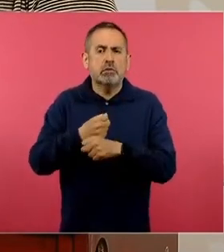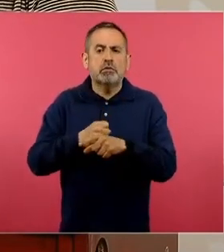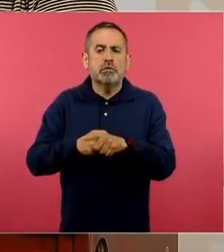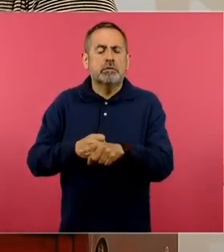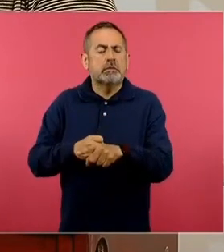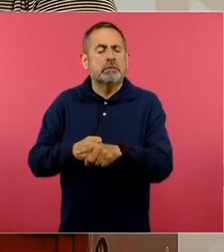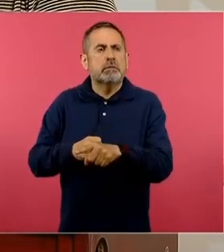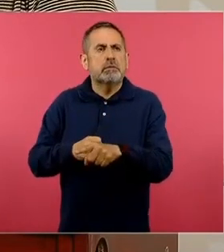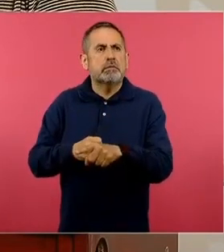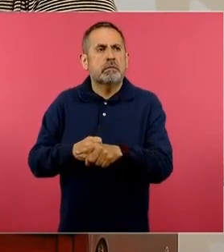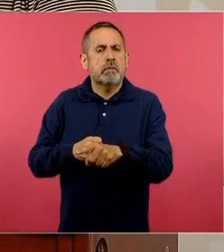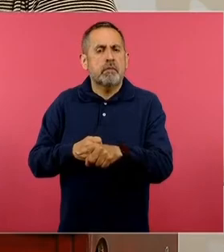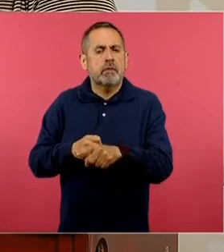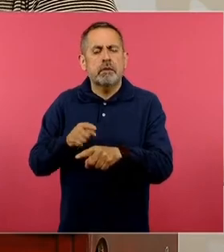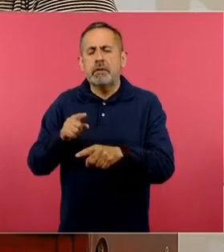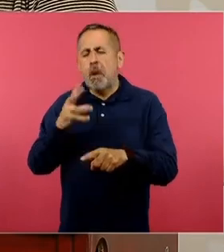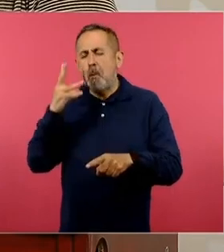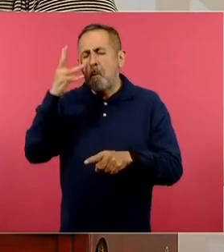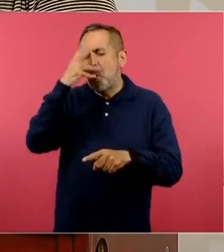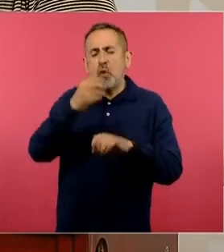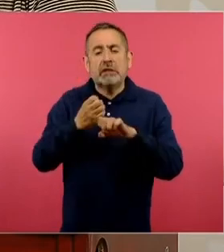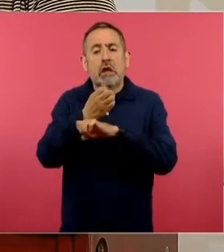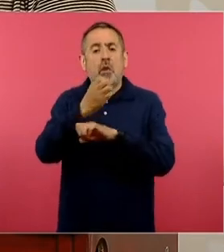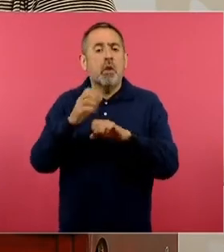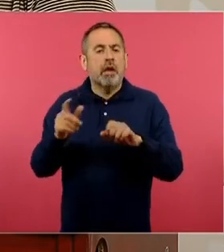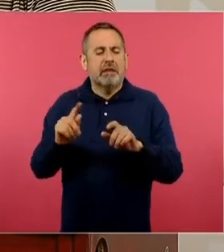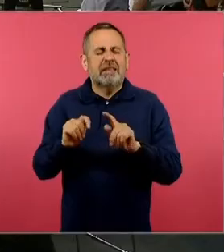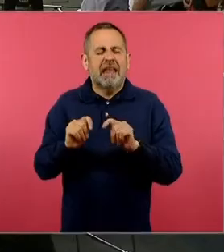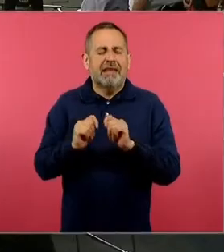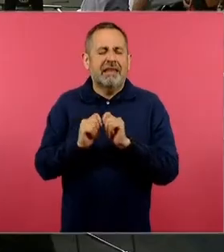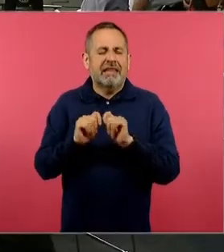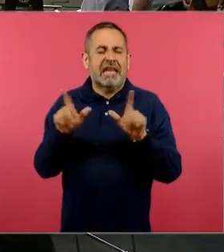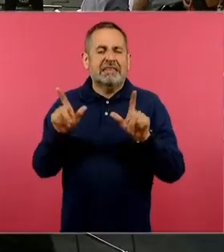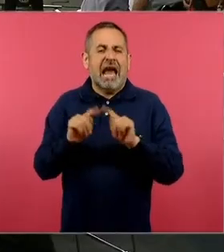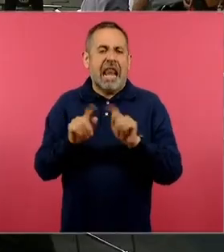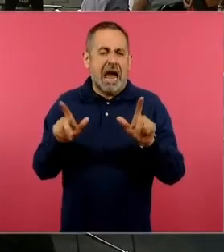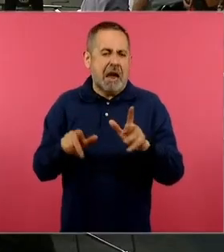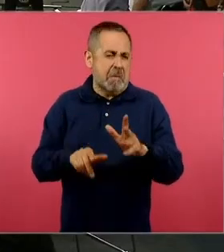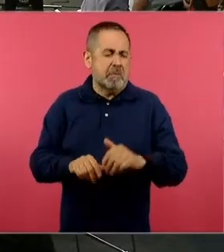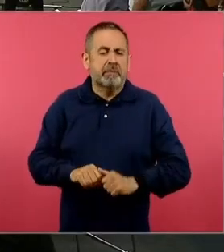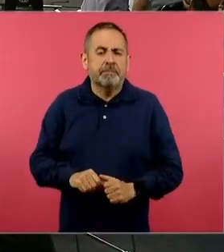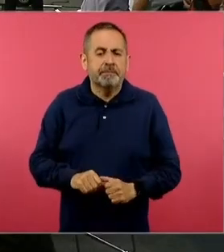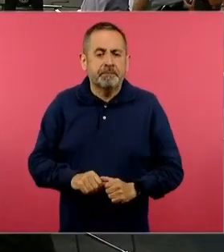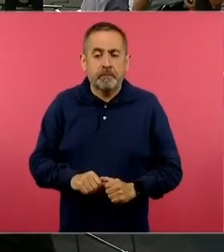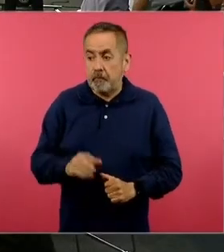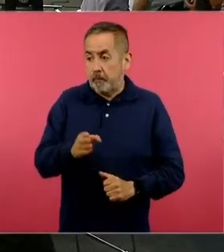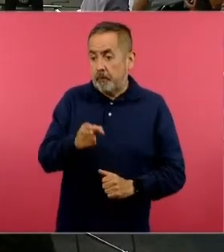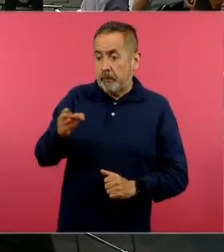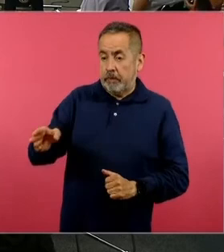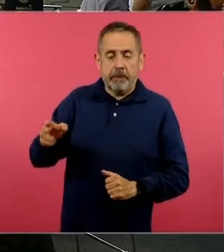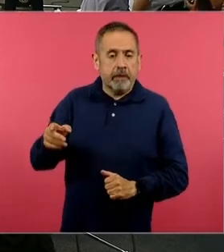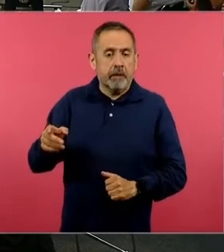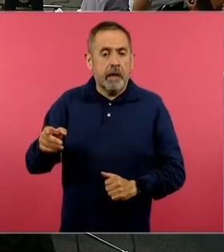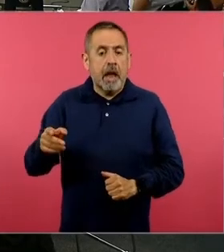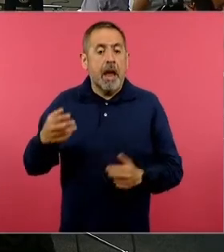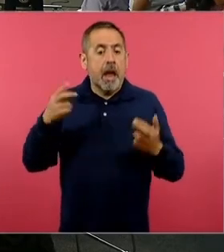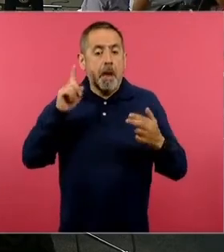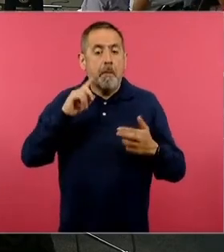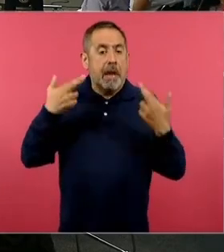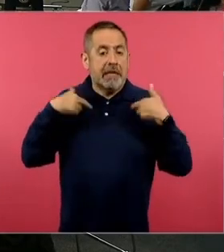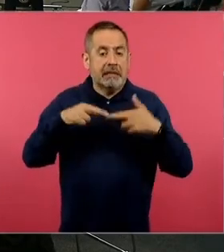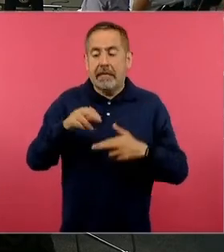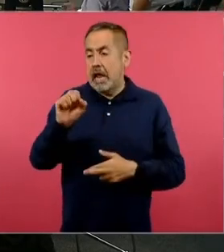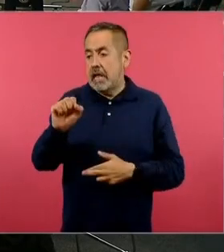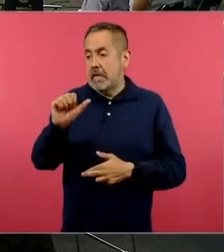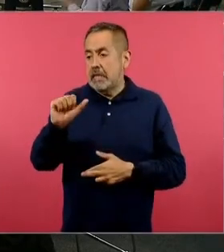bonito estado de Tlaxcala. También está la maestra Sandra